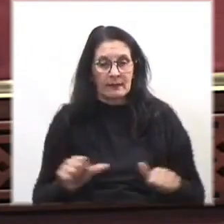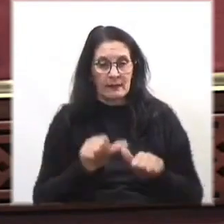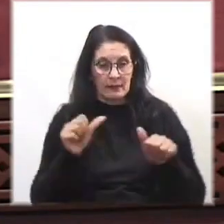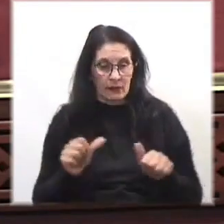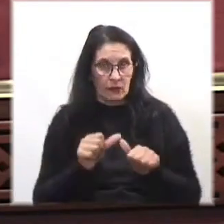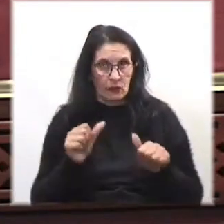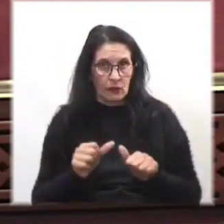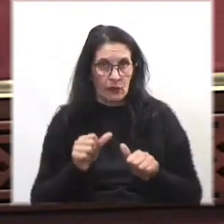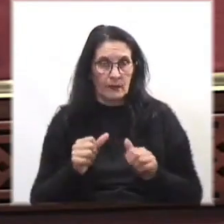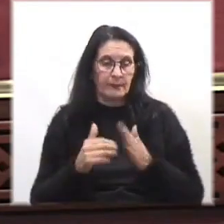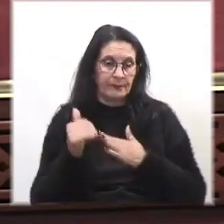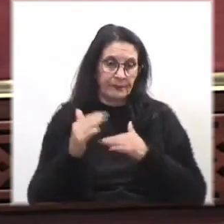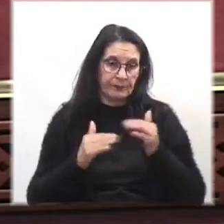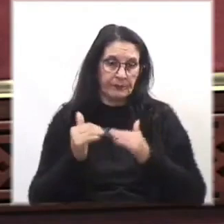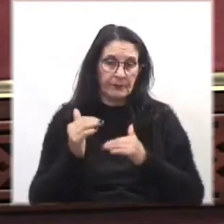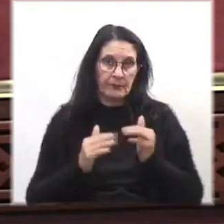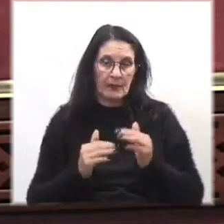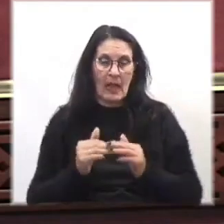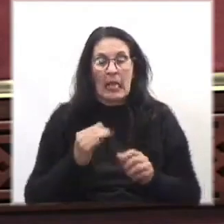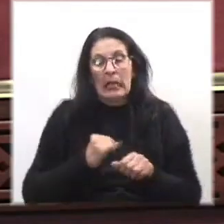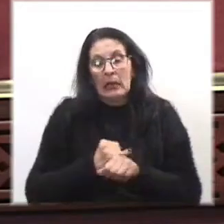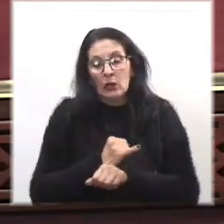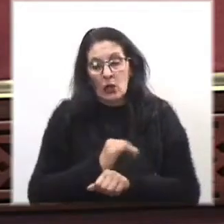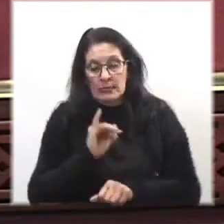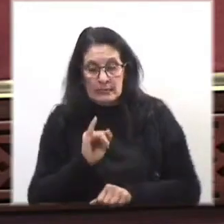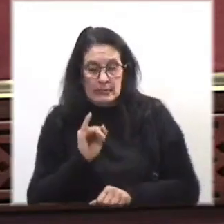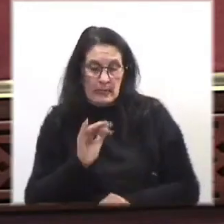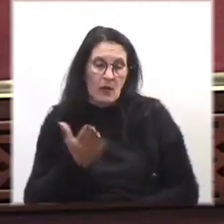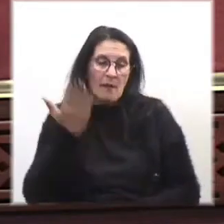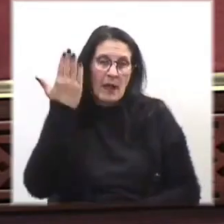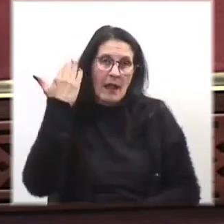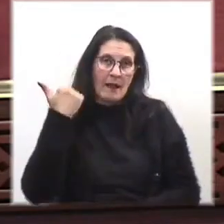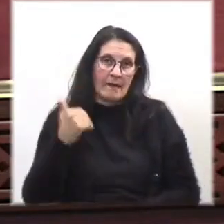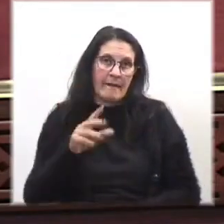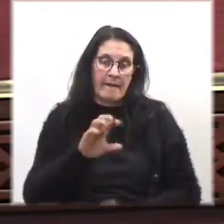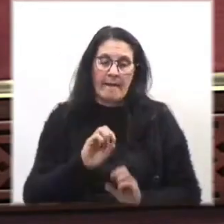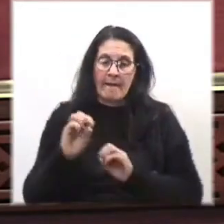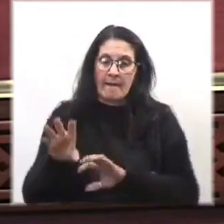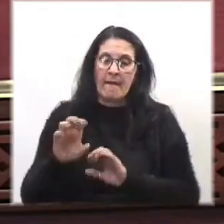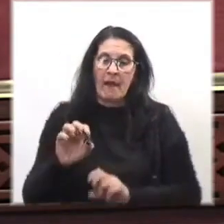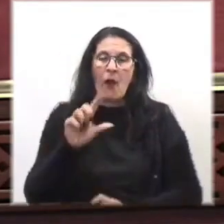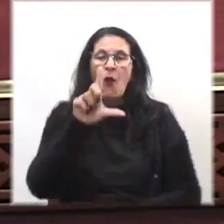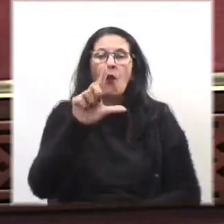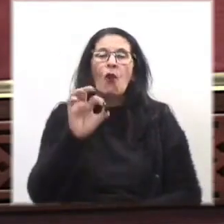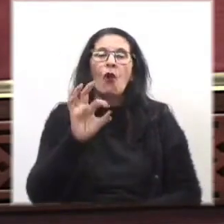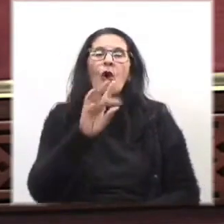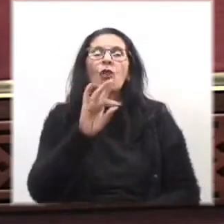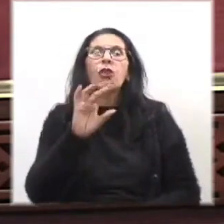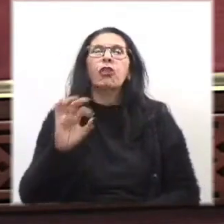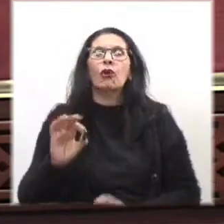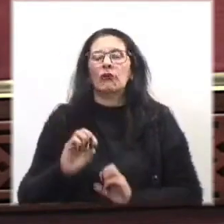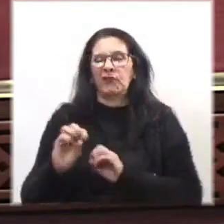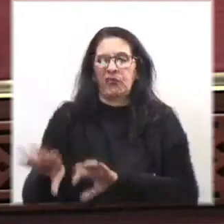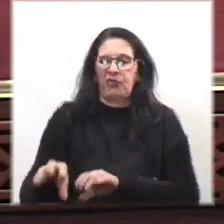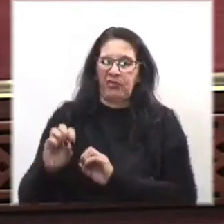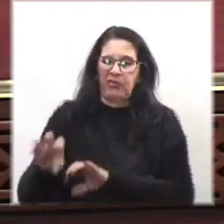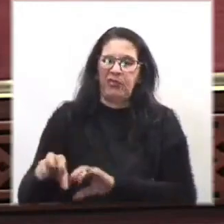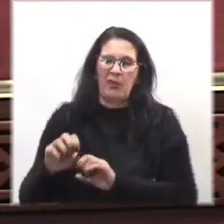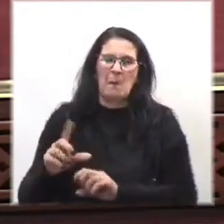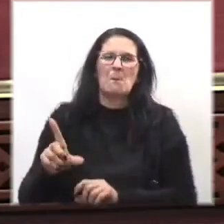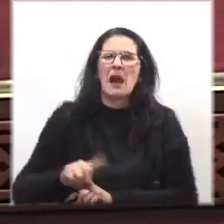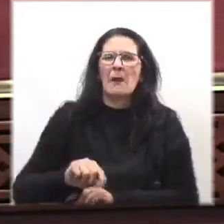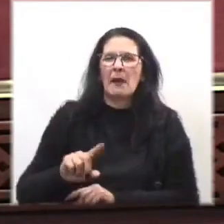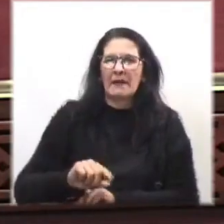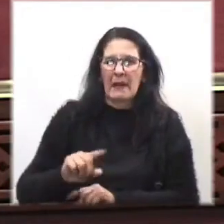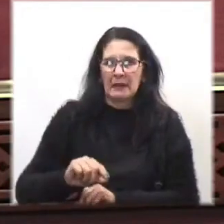de manera tal, cometieron el error que se cometía en aquella época de tirar los lodos aguas abajo, porque era mucho más barato, mucho más